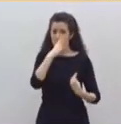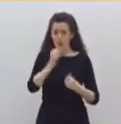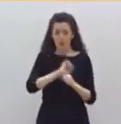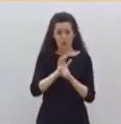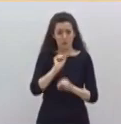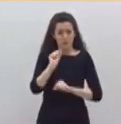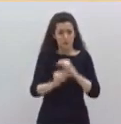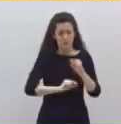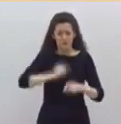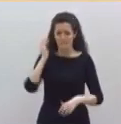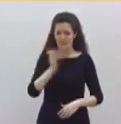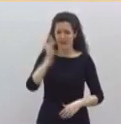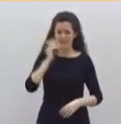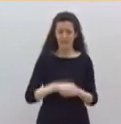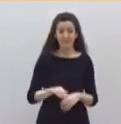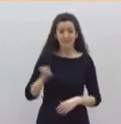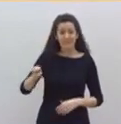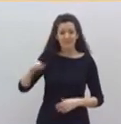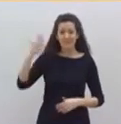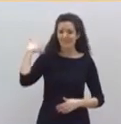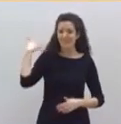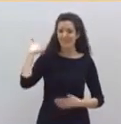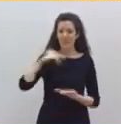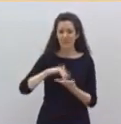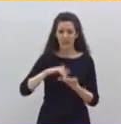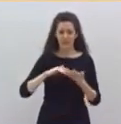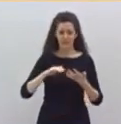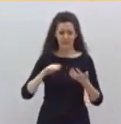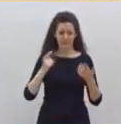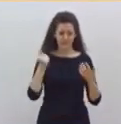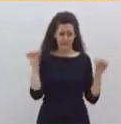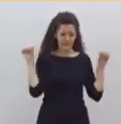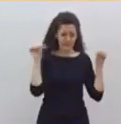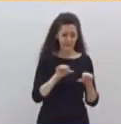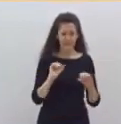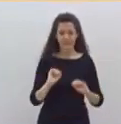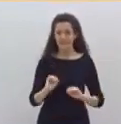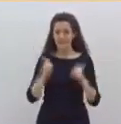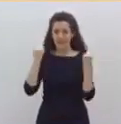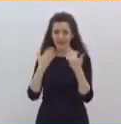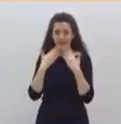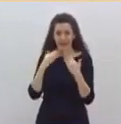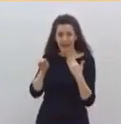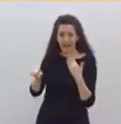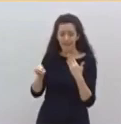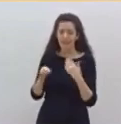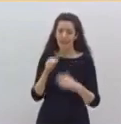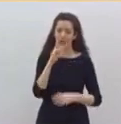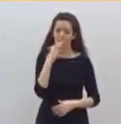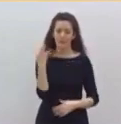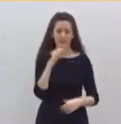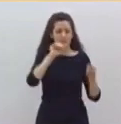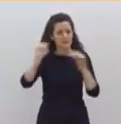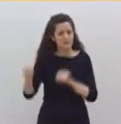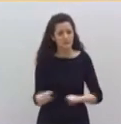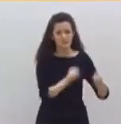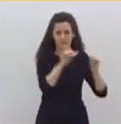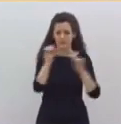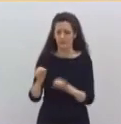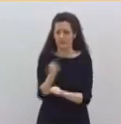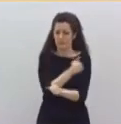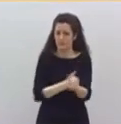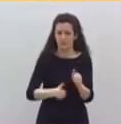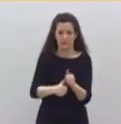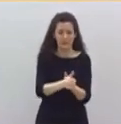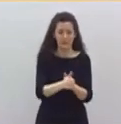nos salvó de las crisis económicas y que ahora merece todo el respeto y la protección y la máxima severidad a aquellos responsables públicos que les han discriminado